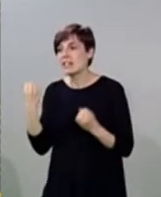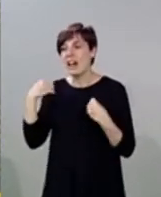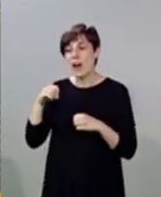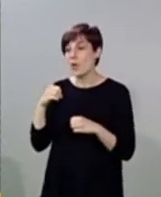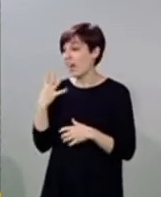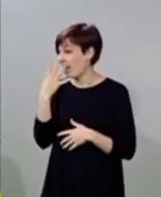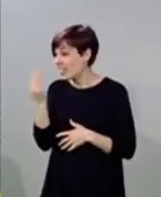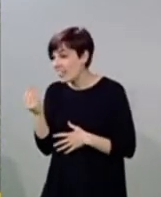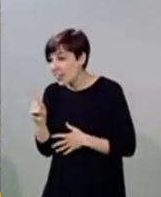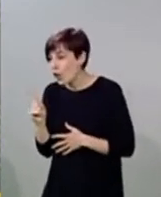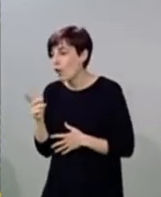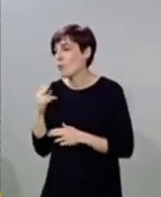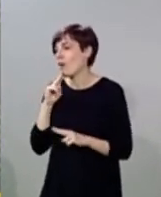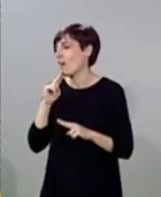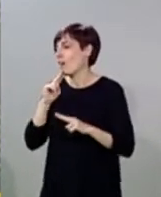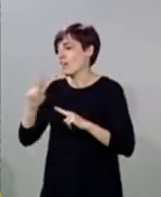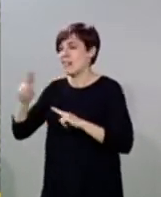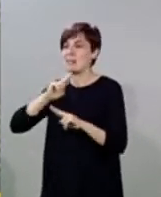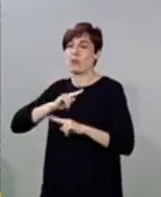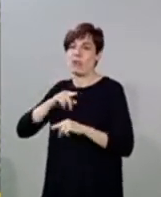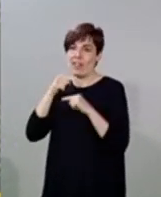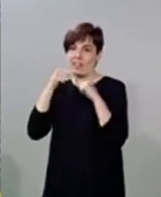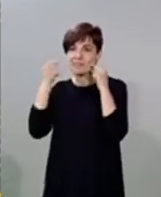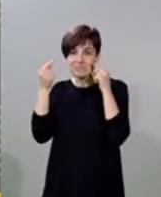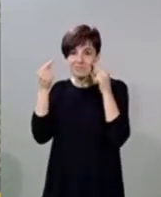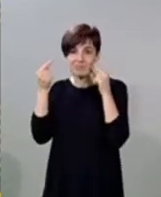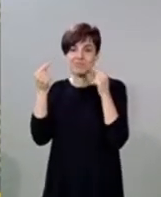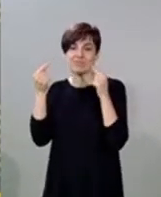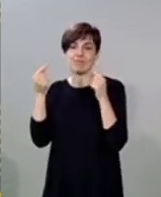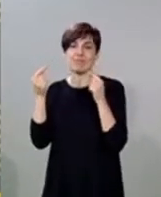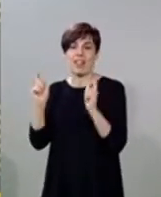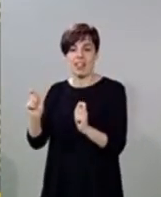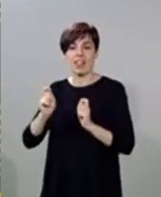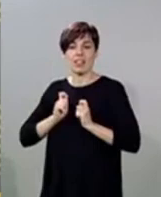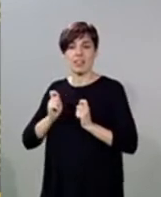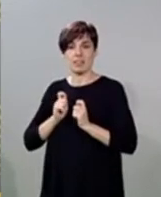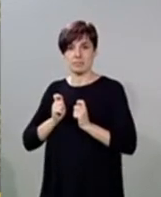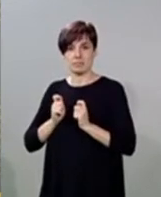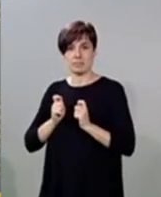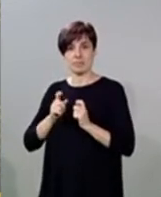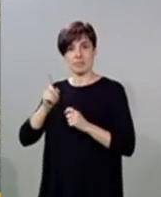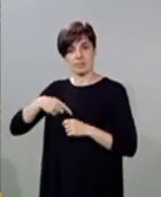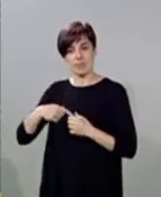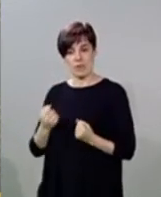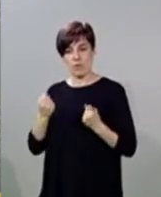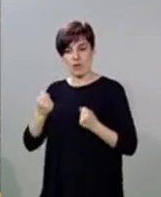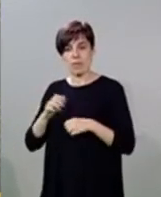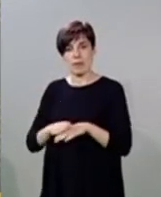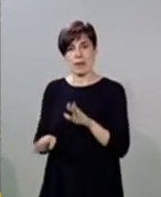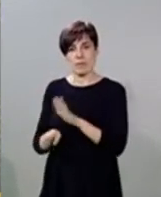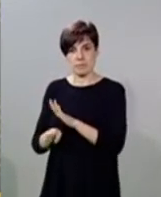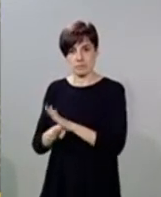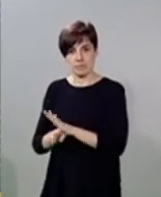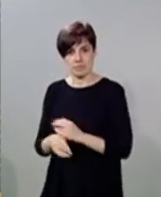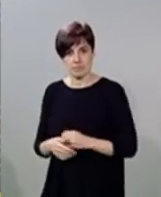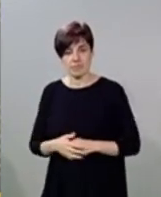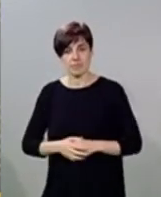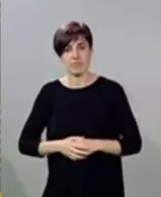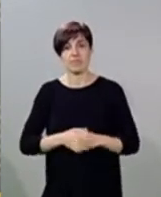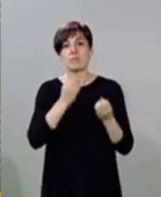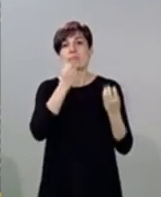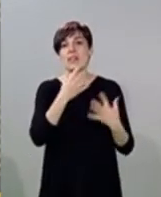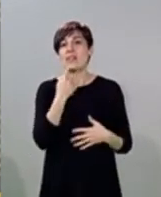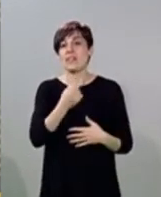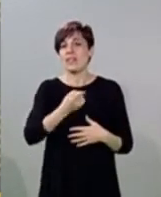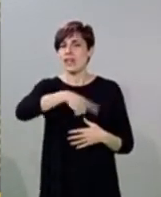te entienden, te responden con una sonrisa. Y la verdad que eso nos da a nosotros también fuerzas para seguir. Bueno, dices